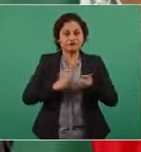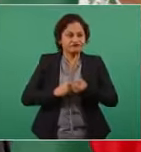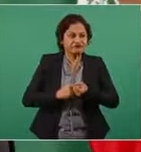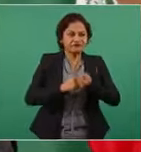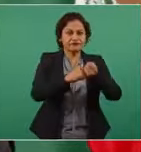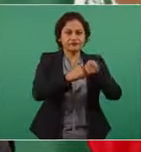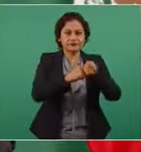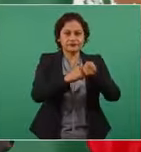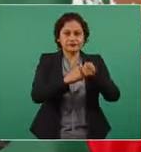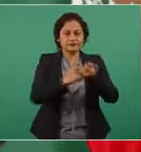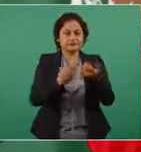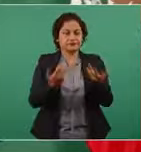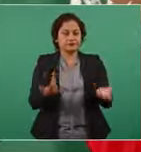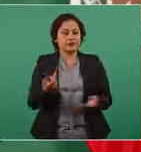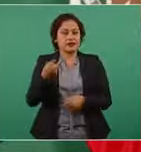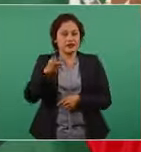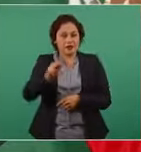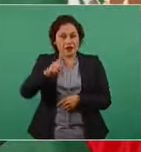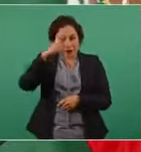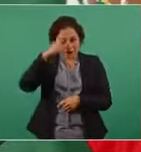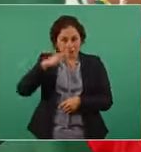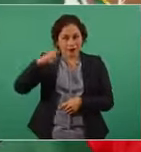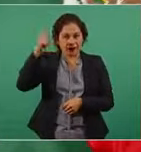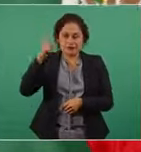y no iba a ser fácil de todas maneras